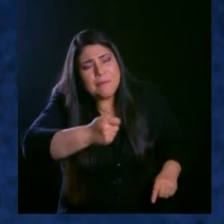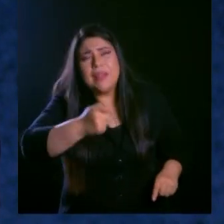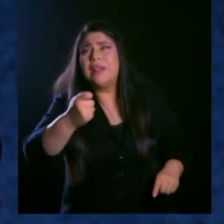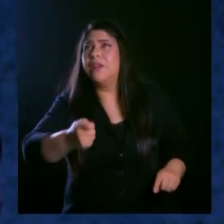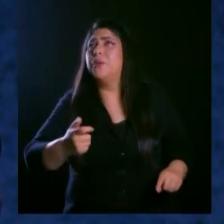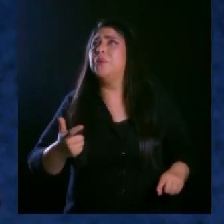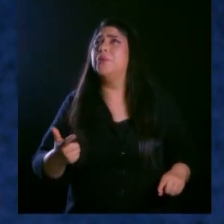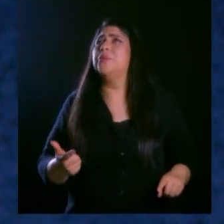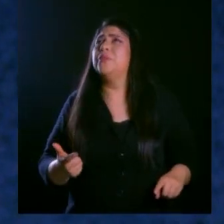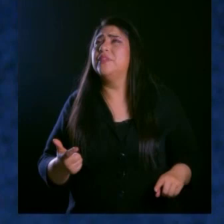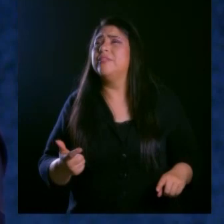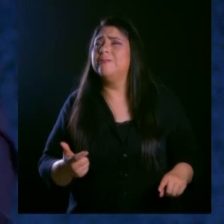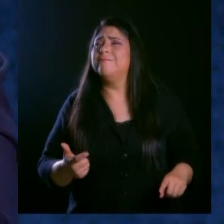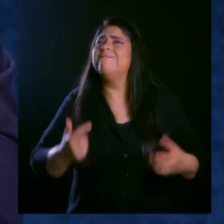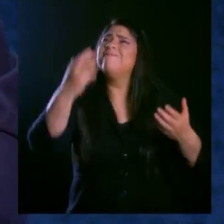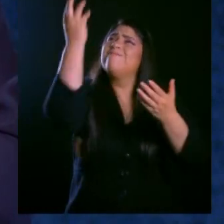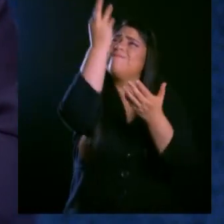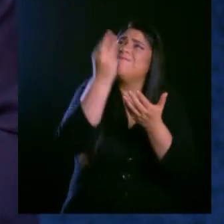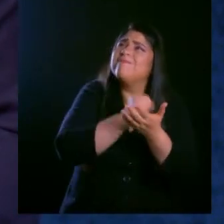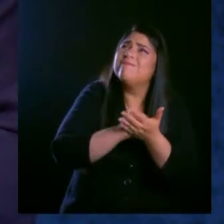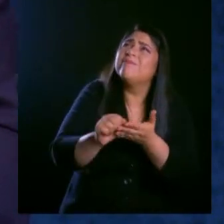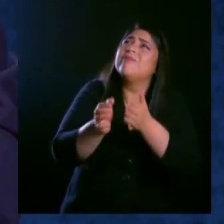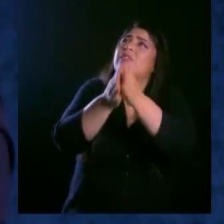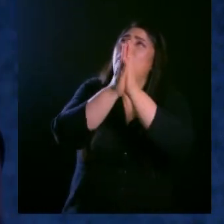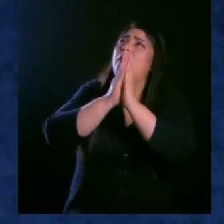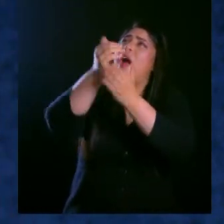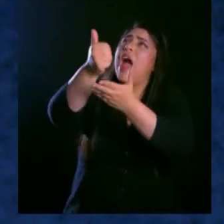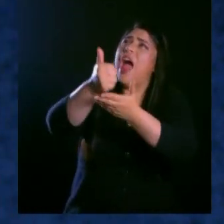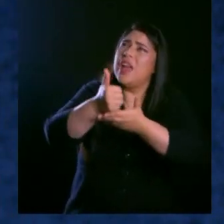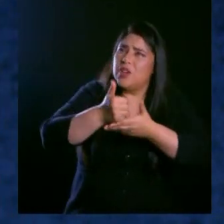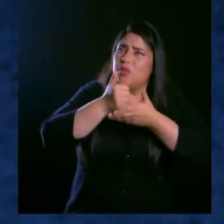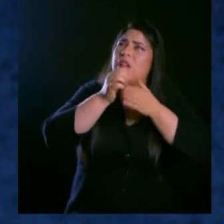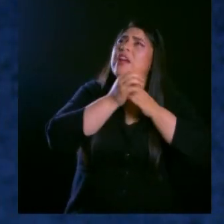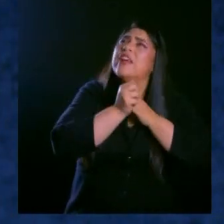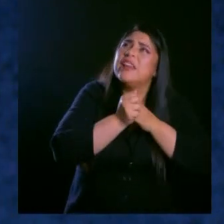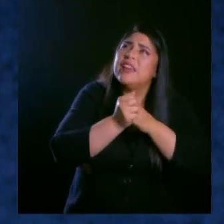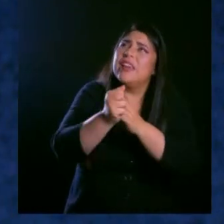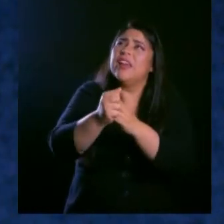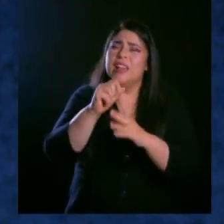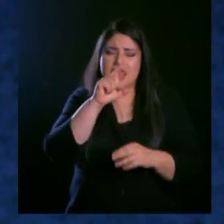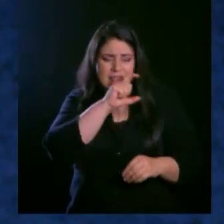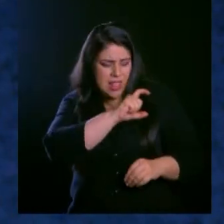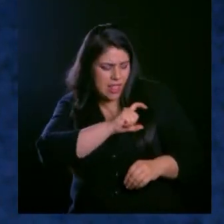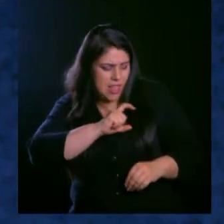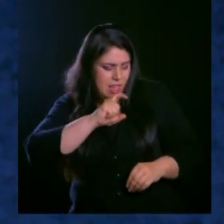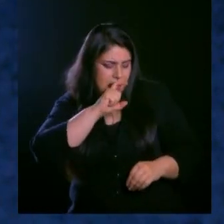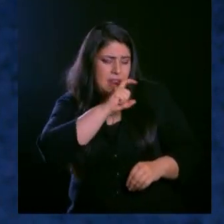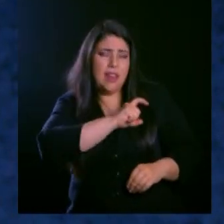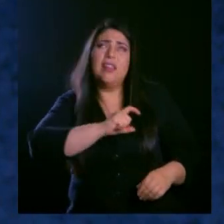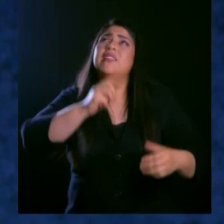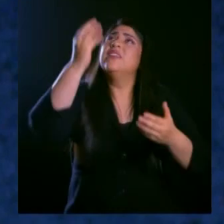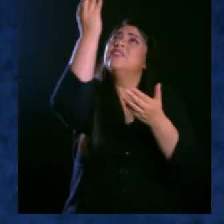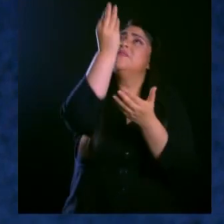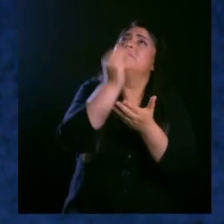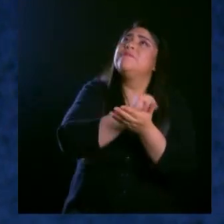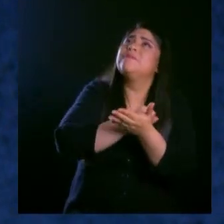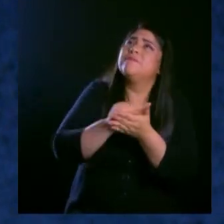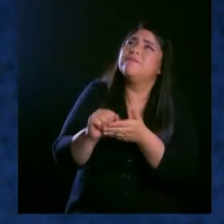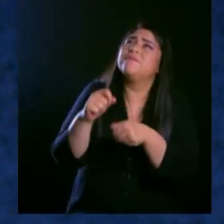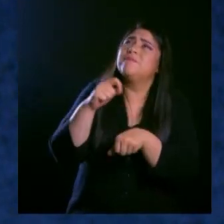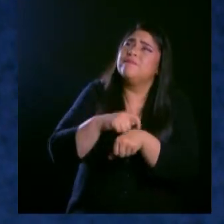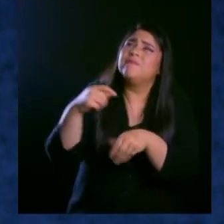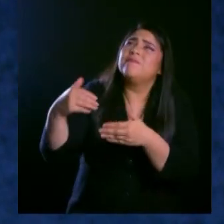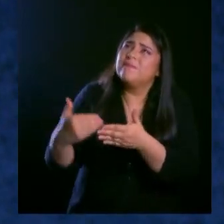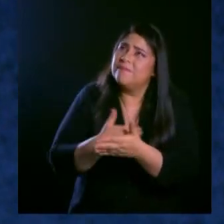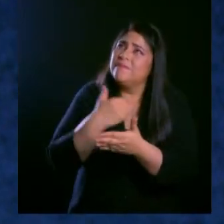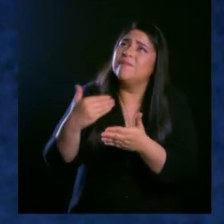nosotros. Espíritu Santo, guíanos en esta formación de carácter, Espíritu Santo, llévanos a esta nueva etapa Señor,